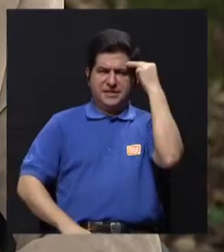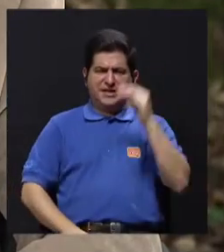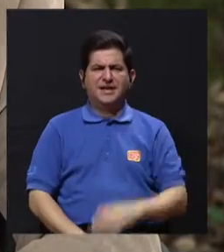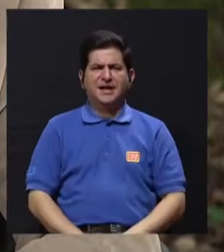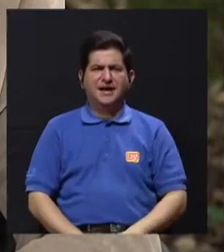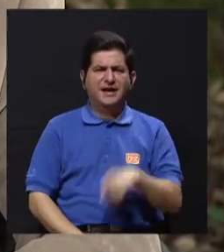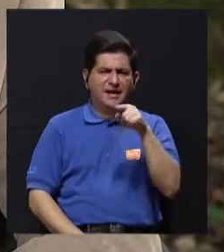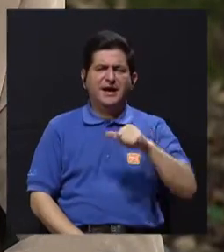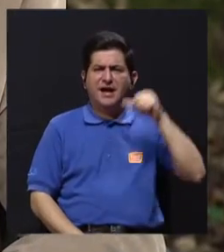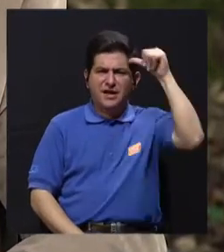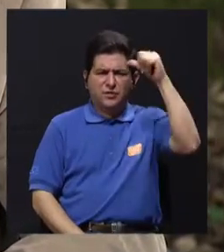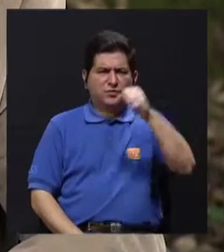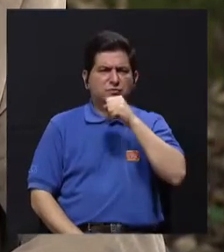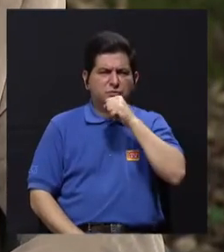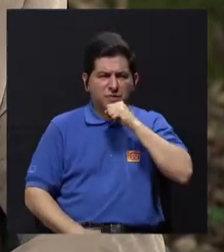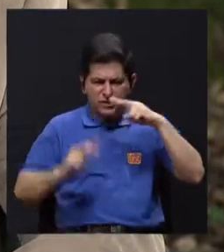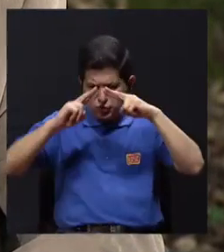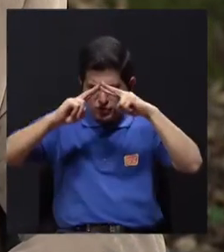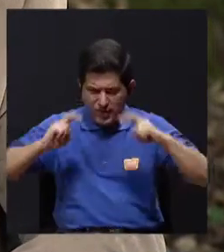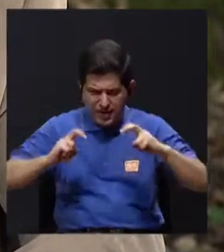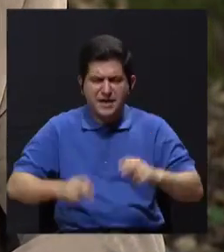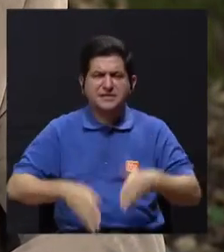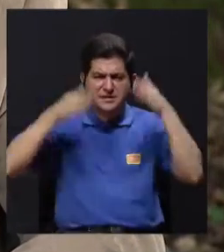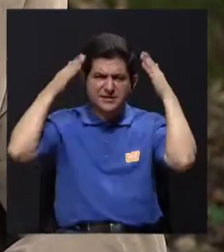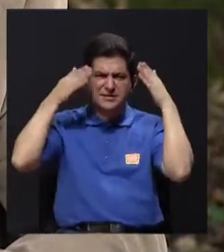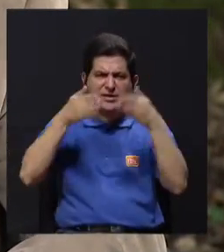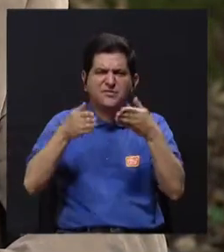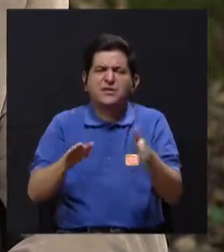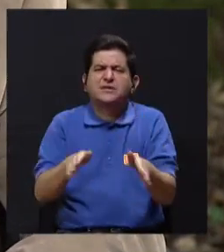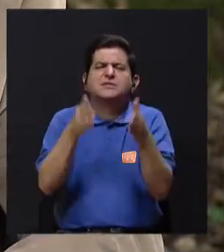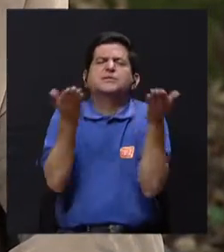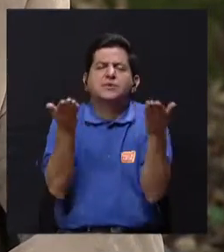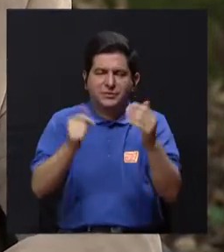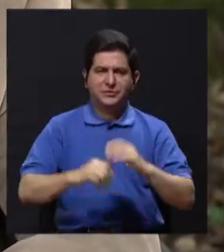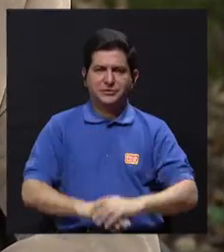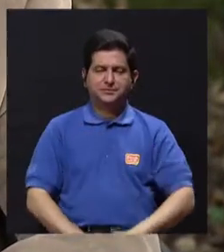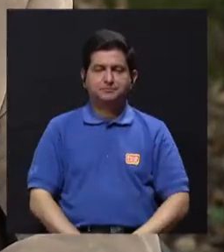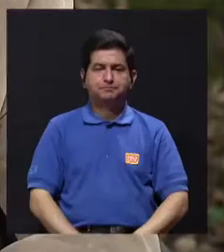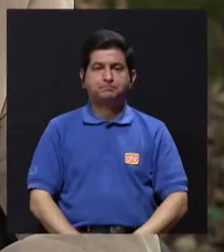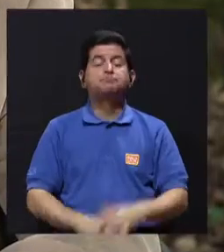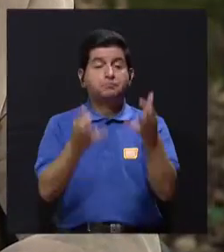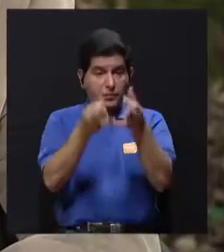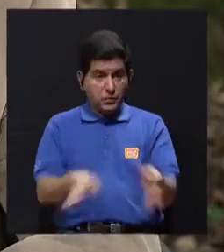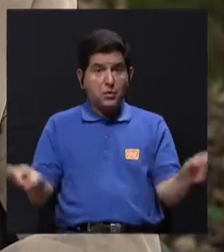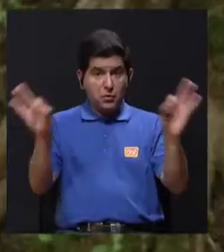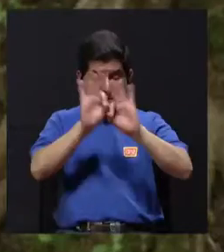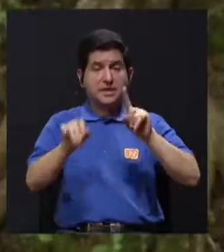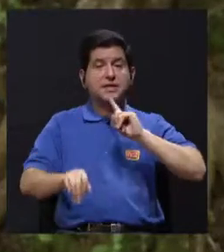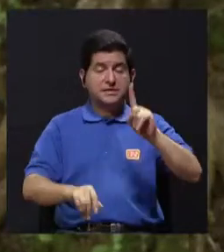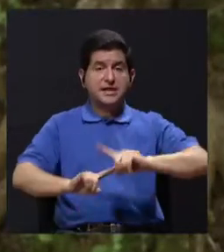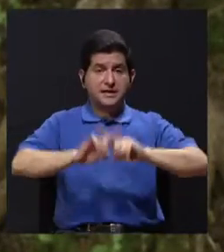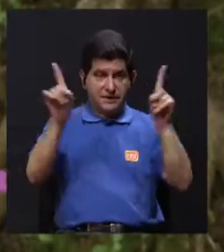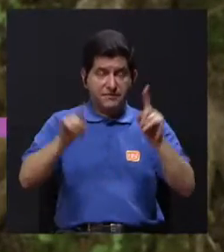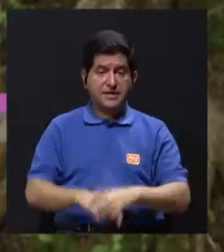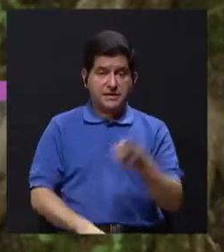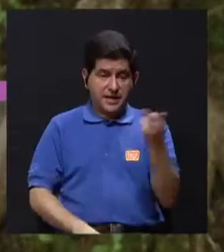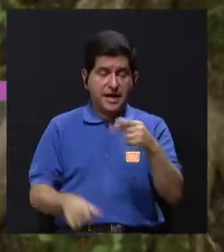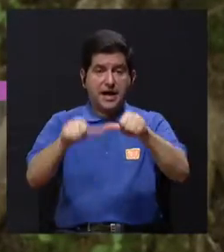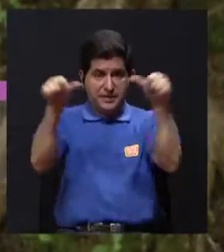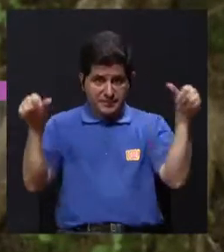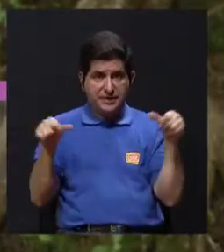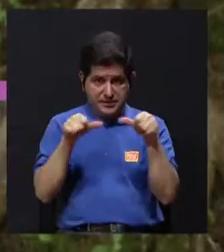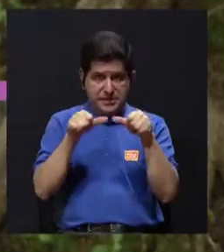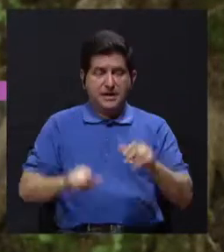independencia física y mental, ¿qué entiende la geriatría por estos términos cuando lo enfocan al adulto mayor? Claro, yo creo que vale la pena